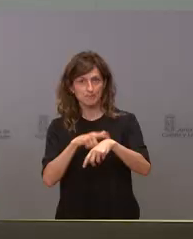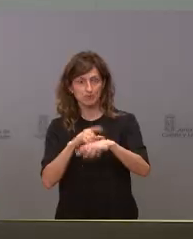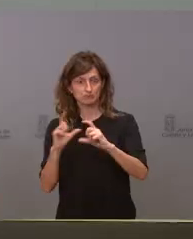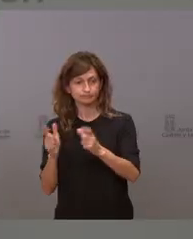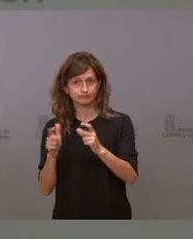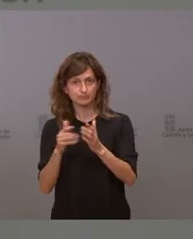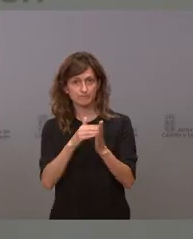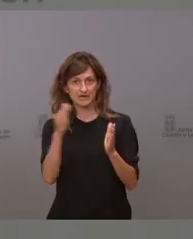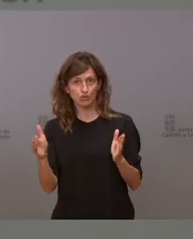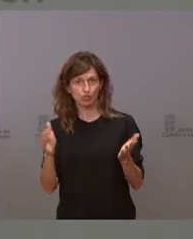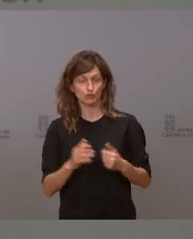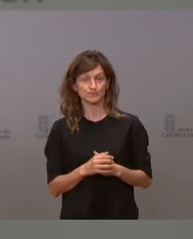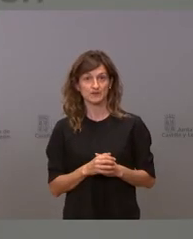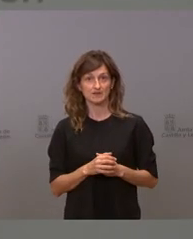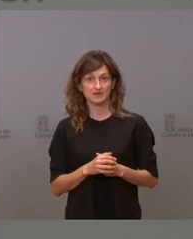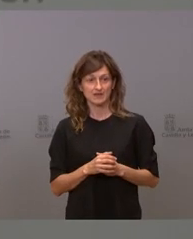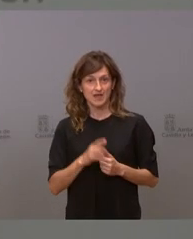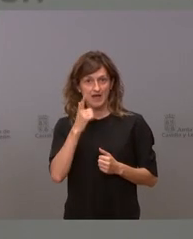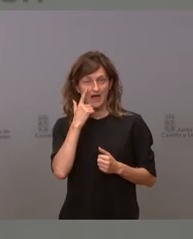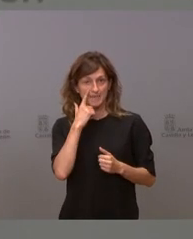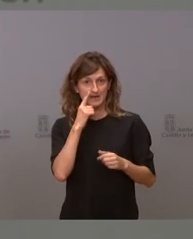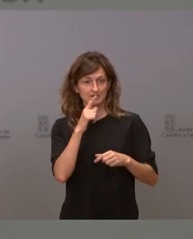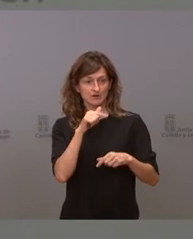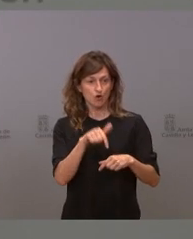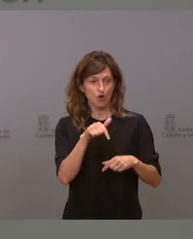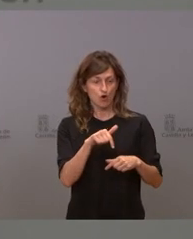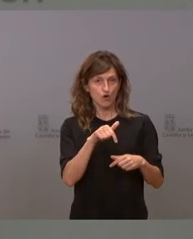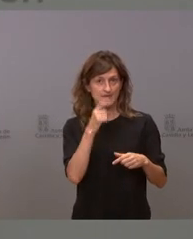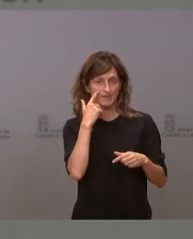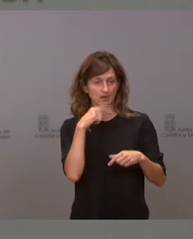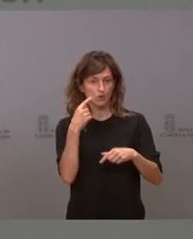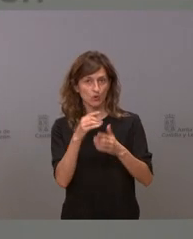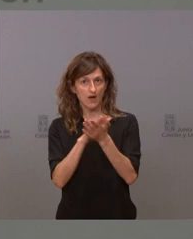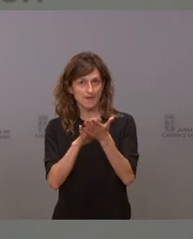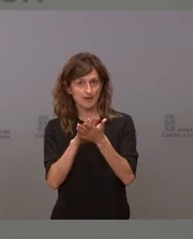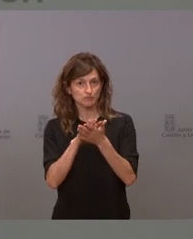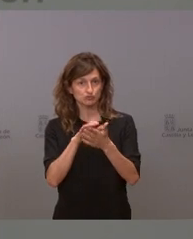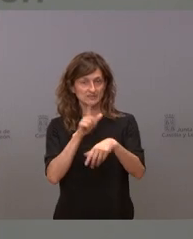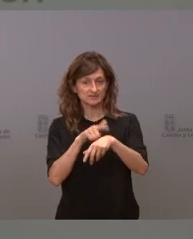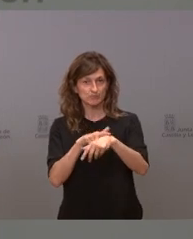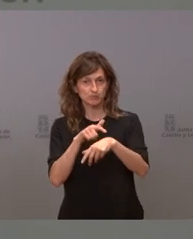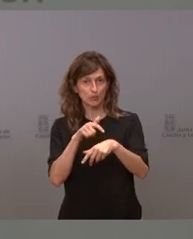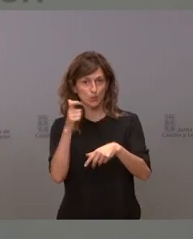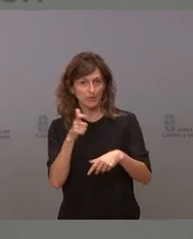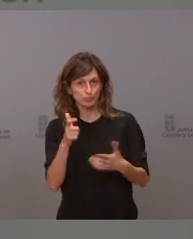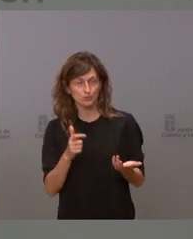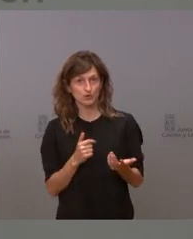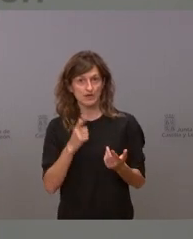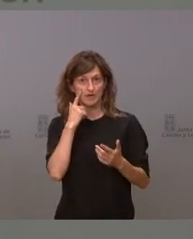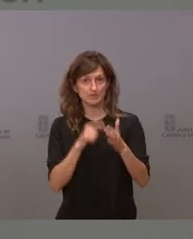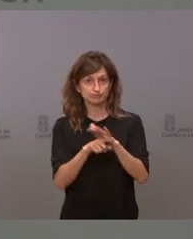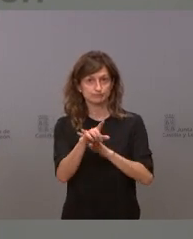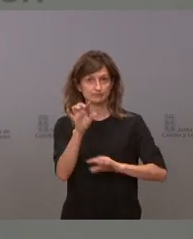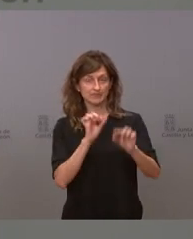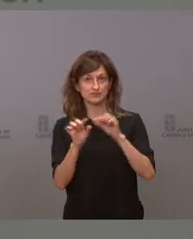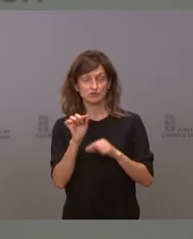trabajar vamos a ver si llegamos a tomar decisiones hoy luego ya hablamos de la periodicidad vamos a ver cómo podemos avanzar en la toma de